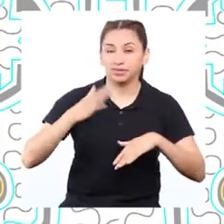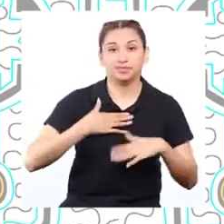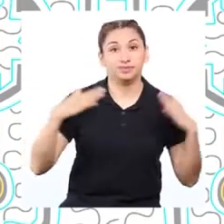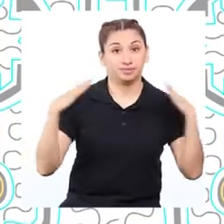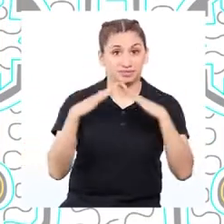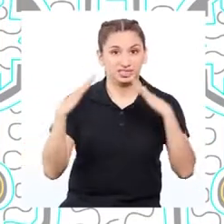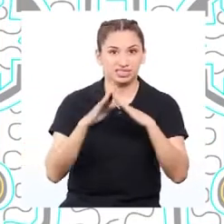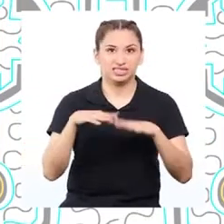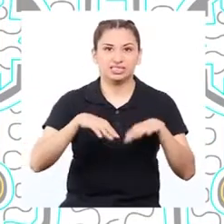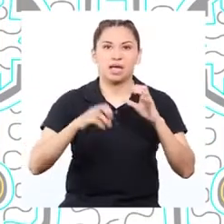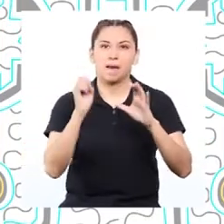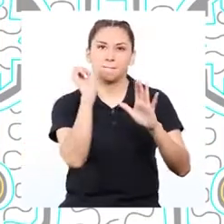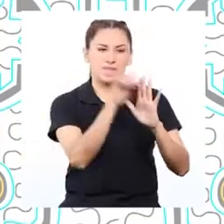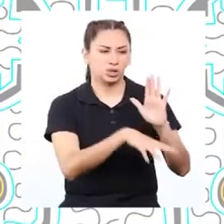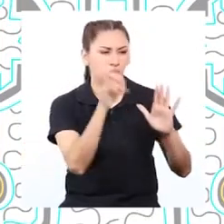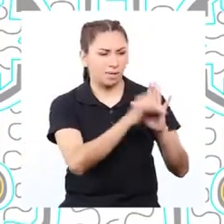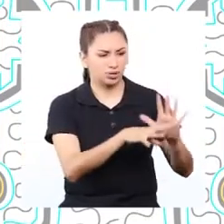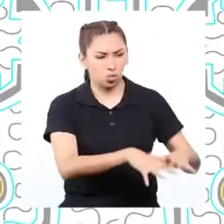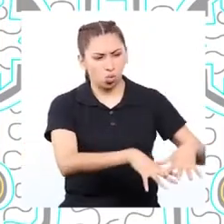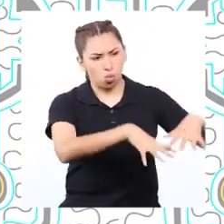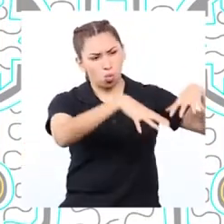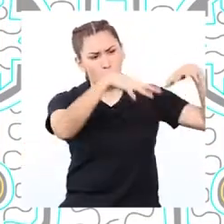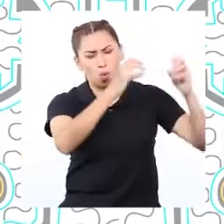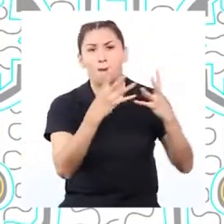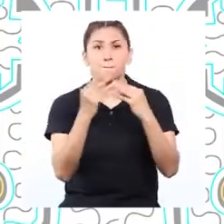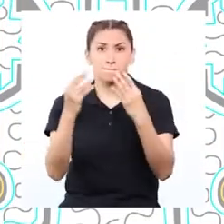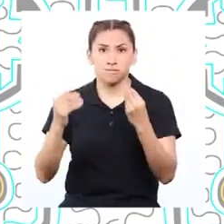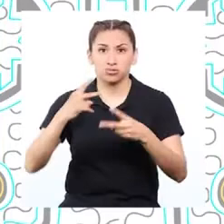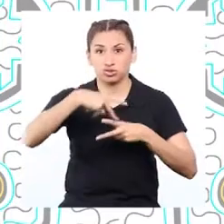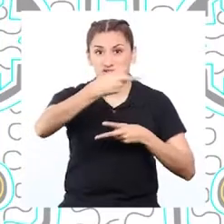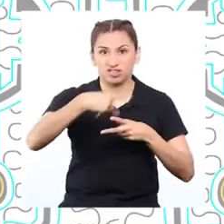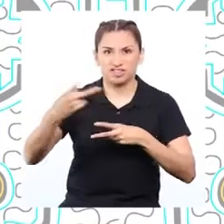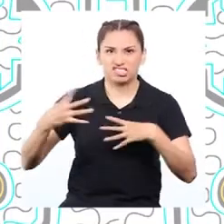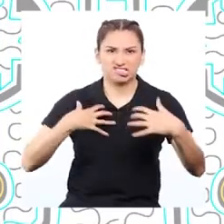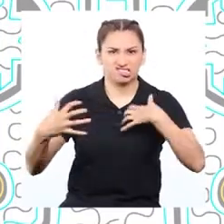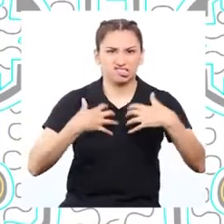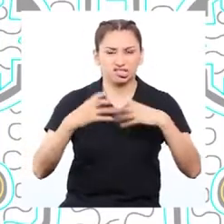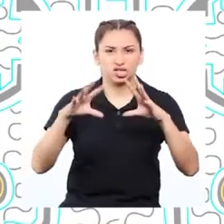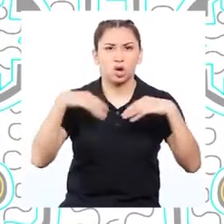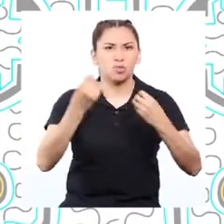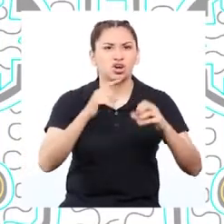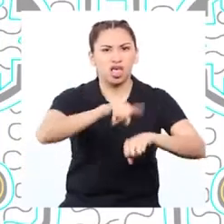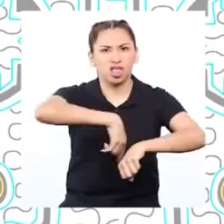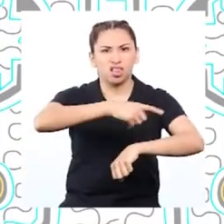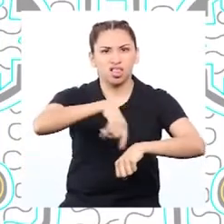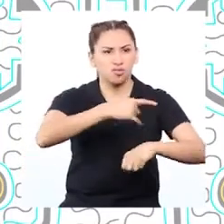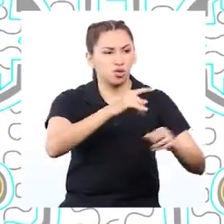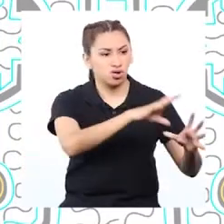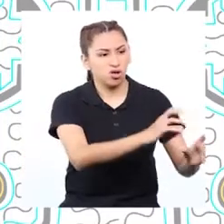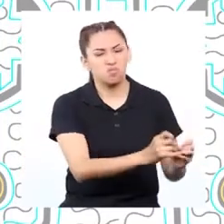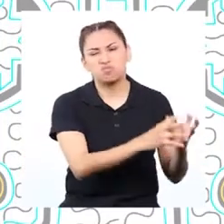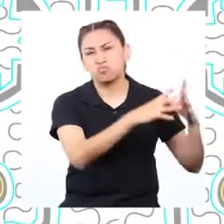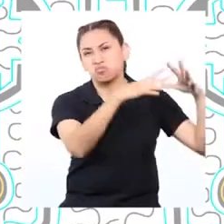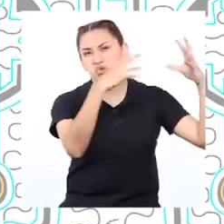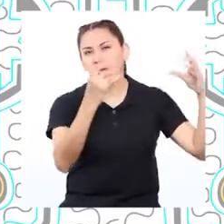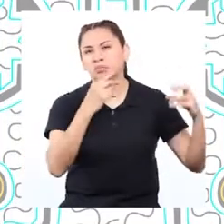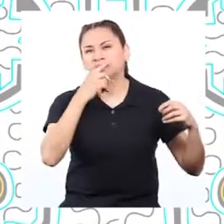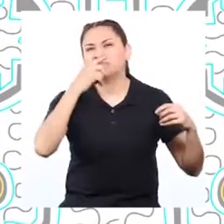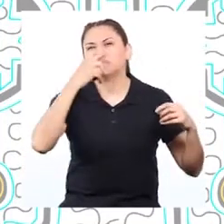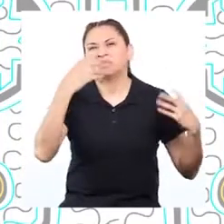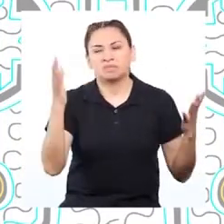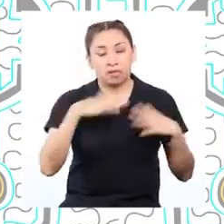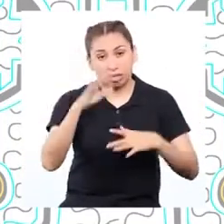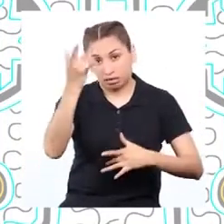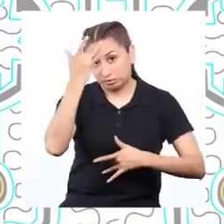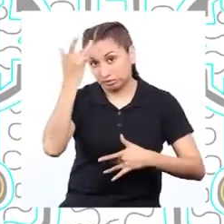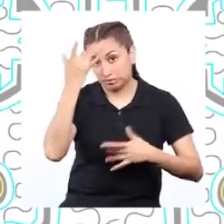veces por mi casa dejan la basura y se acumula. Muchos vecinos se quejan porque se demoran en recogerla y generan enfermedades.